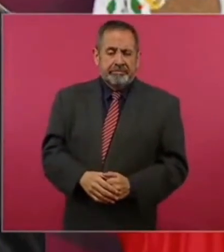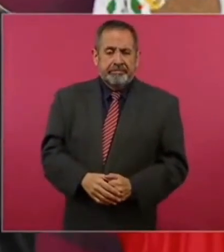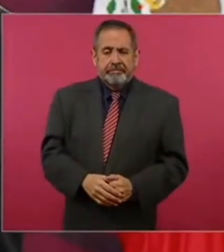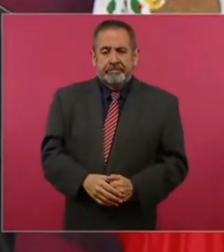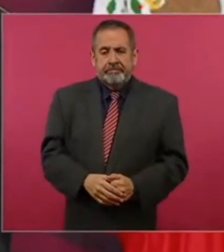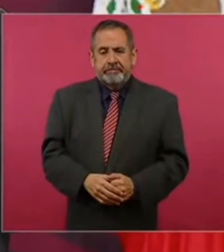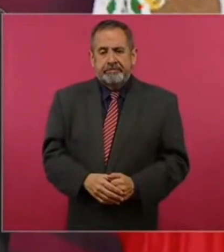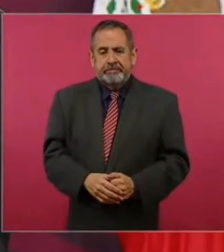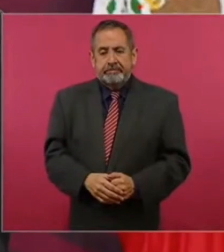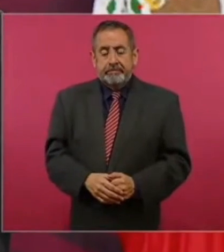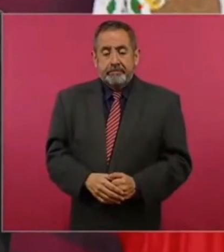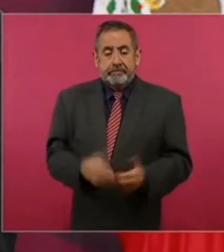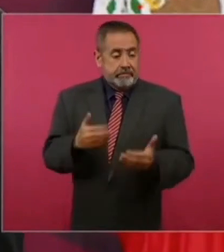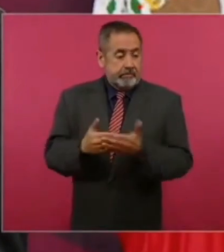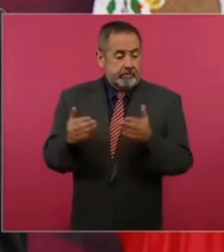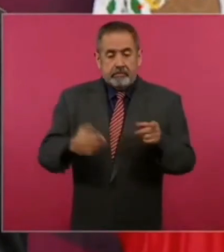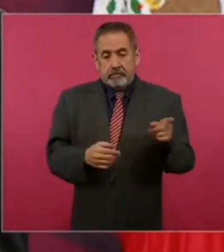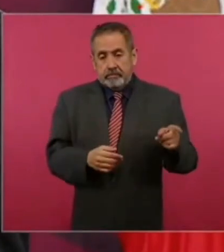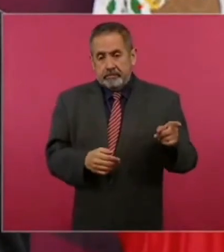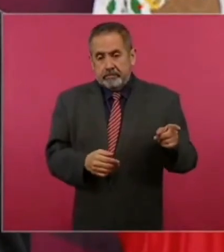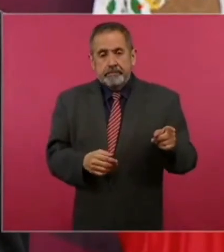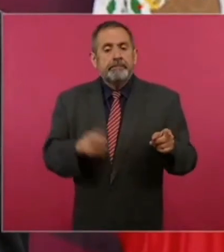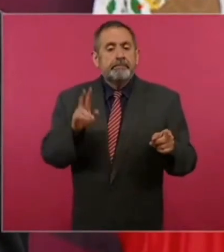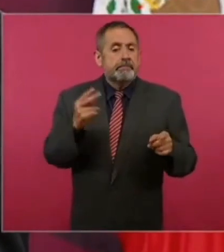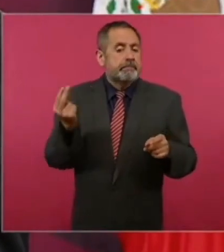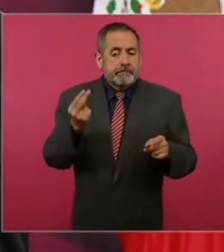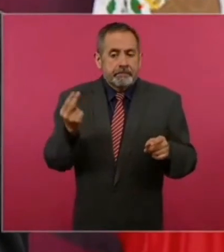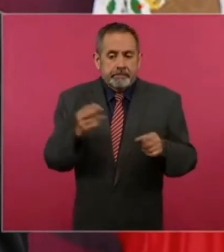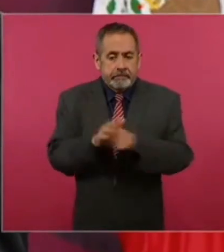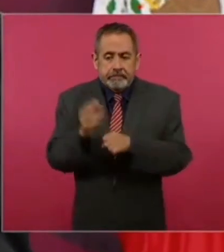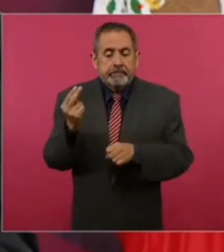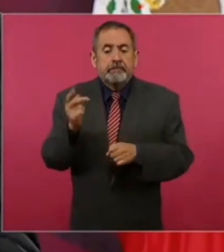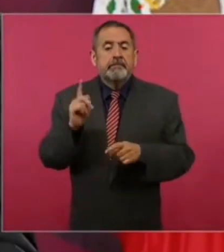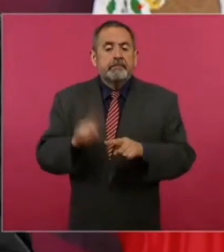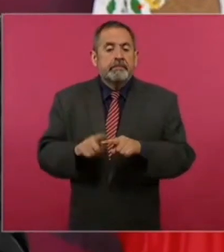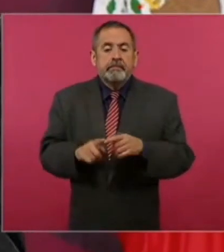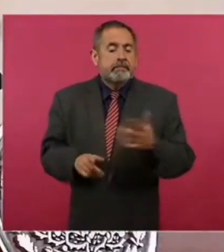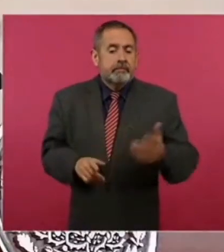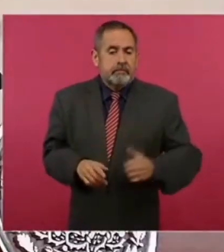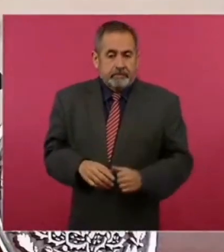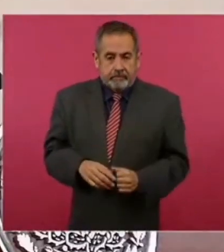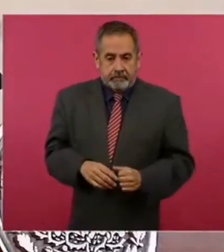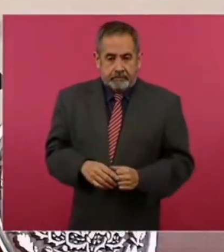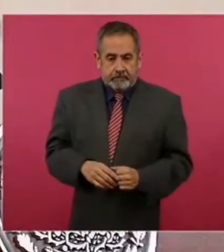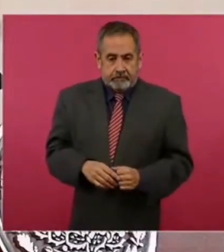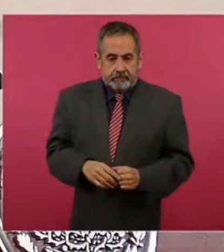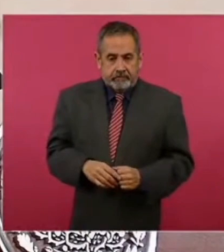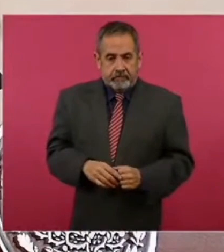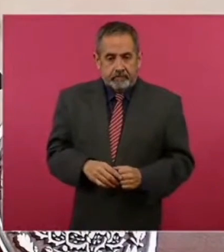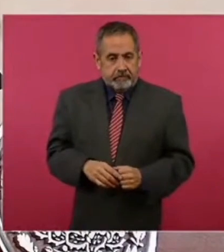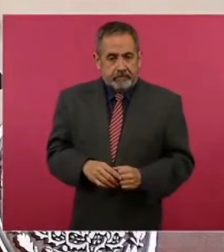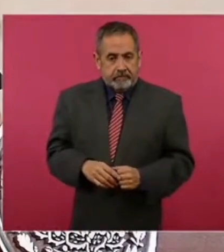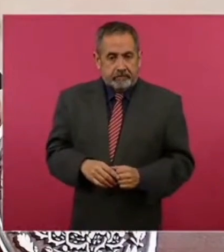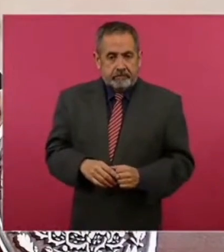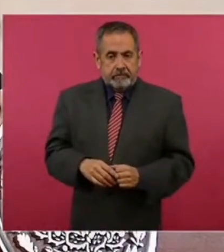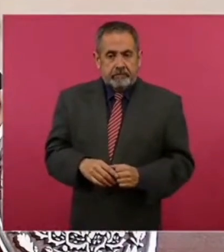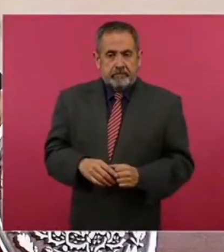ahora lo que necesitamos es no solo